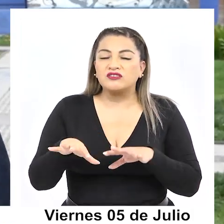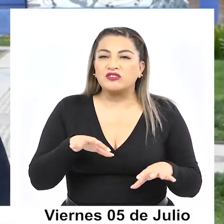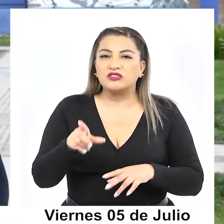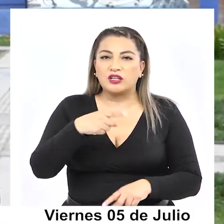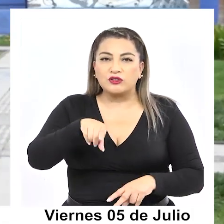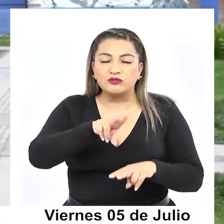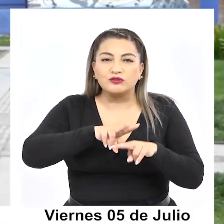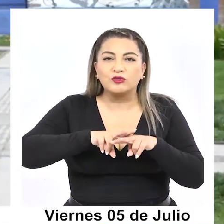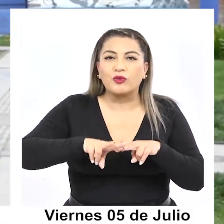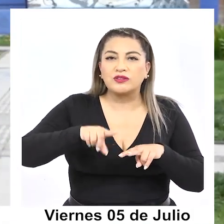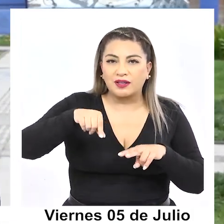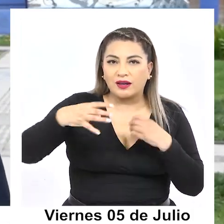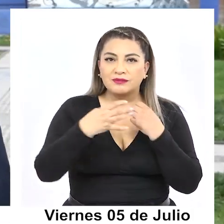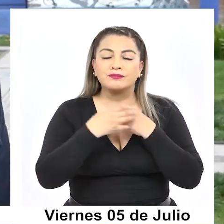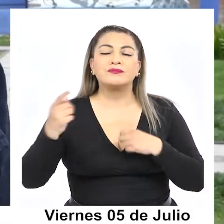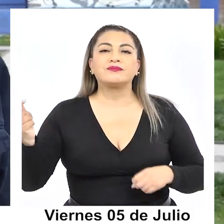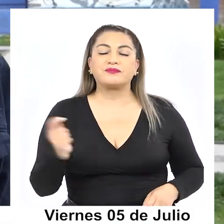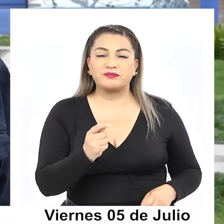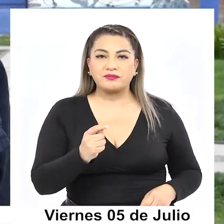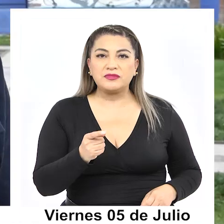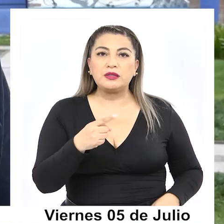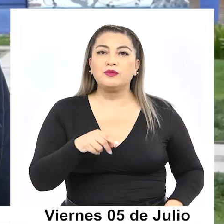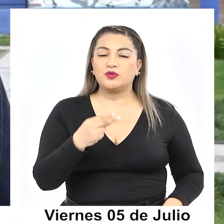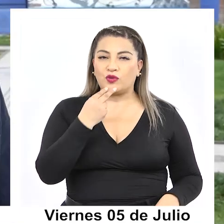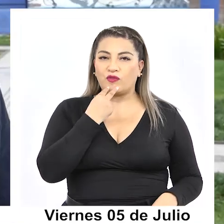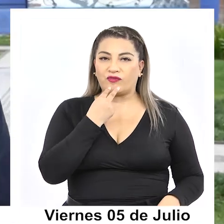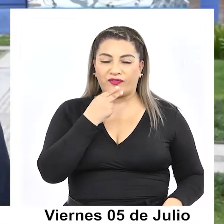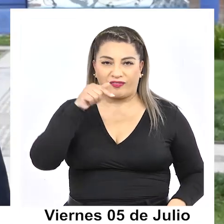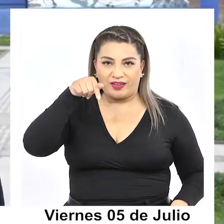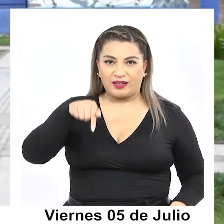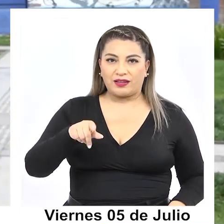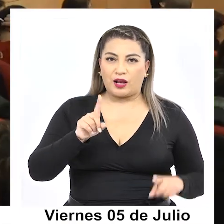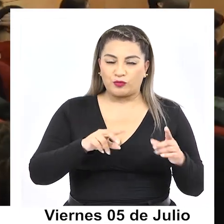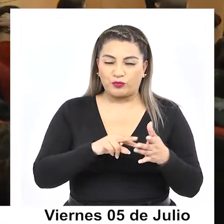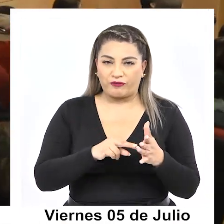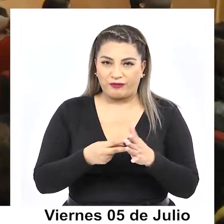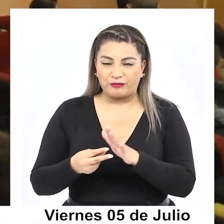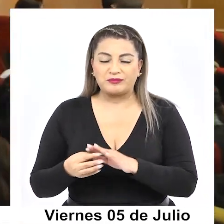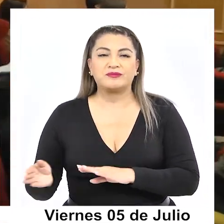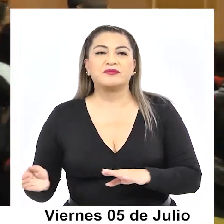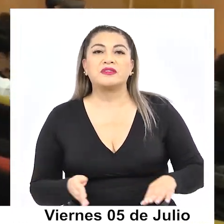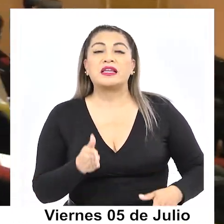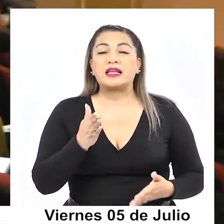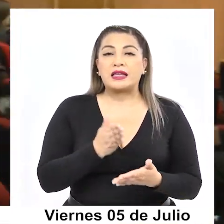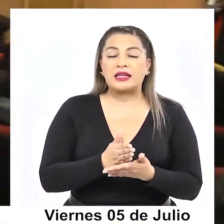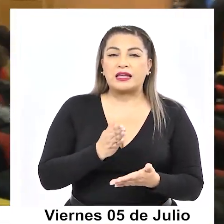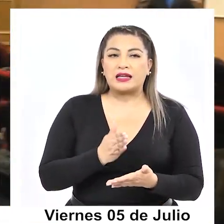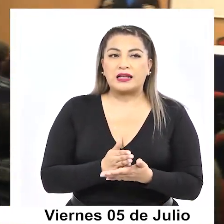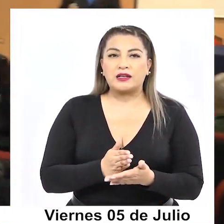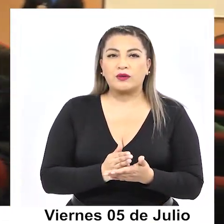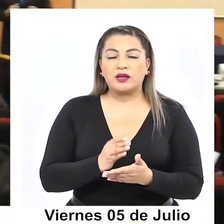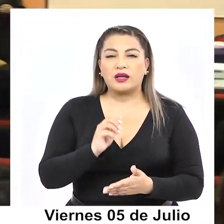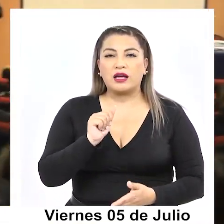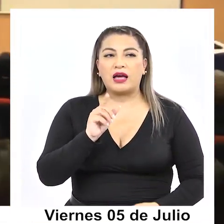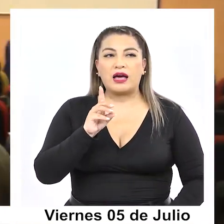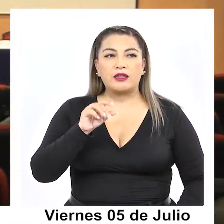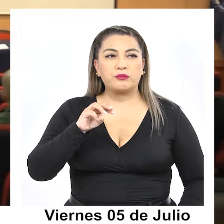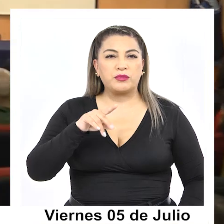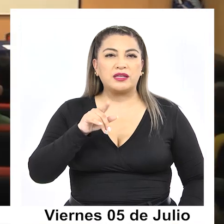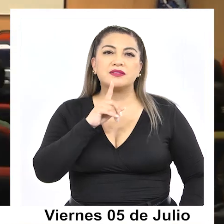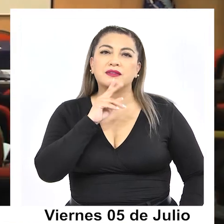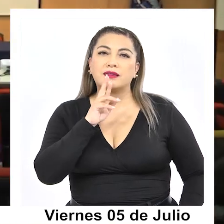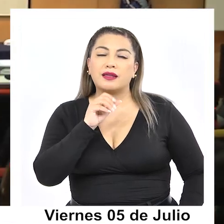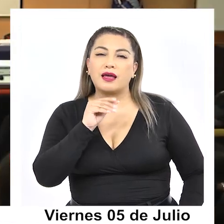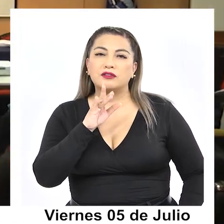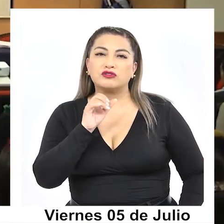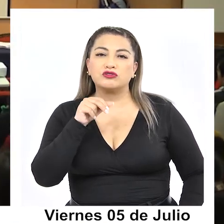manipular en esta región para poder sobrellevar este tipo de problemáticas. La Escuela de Administración y Gestión Pública